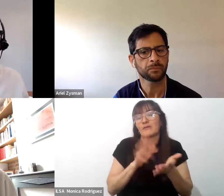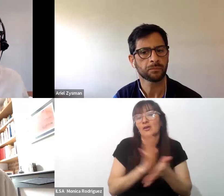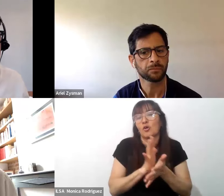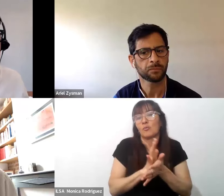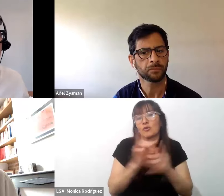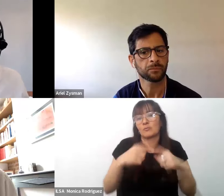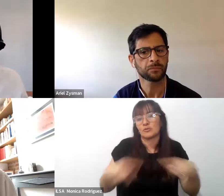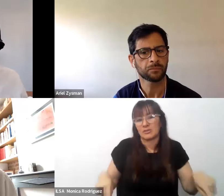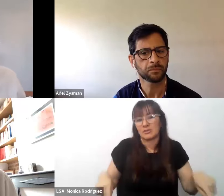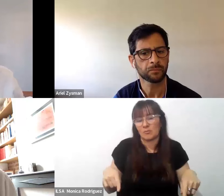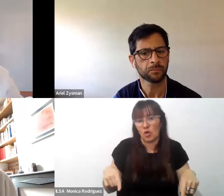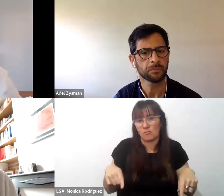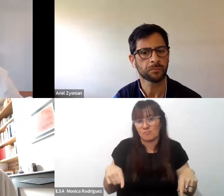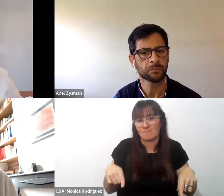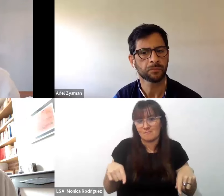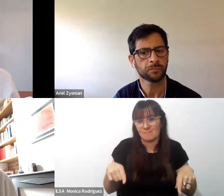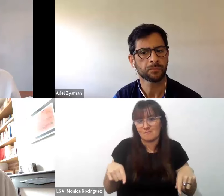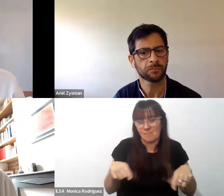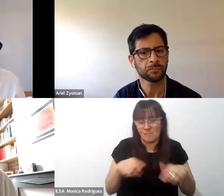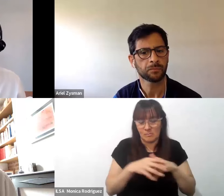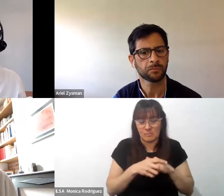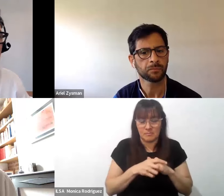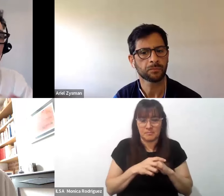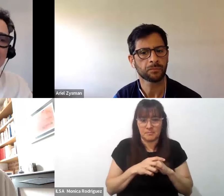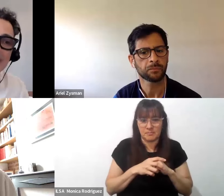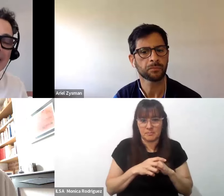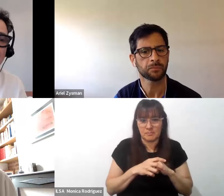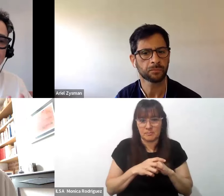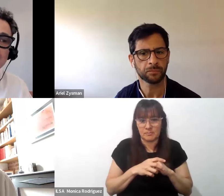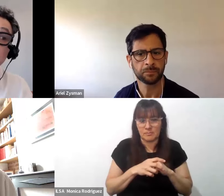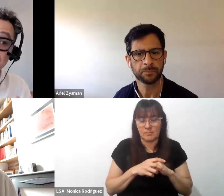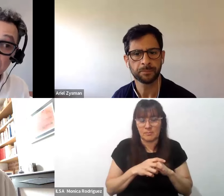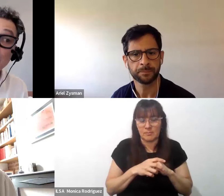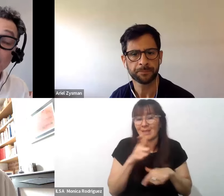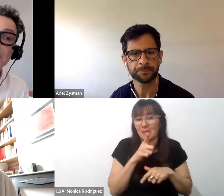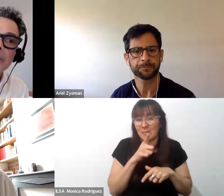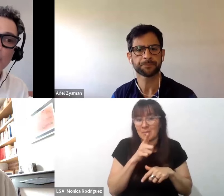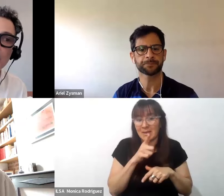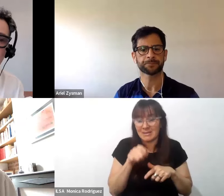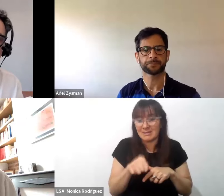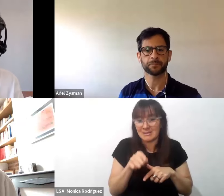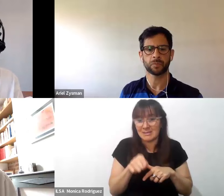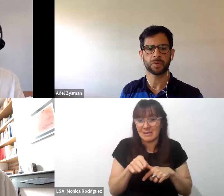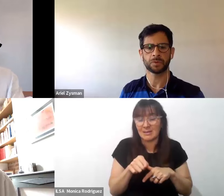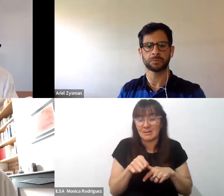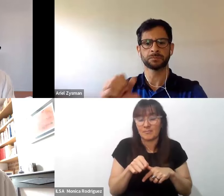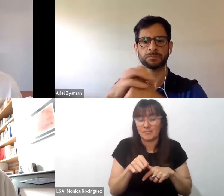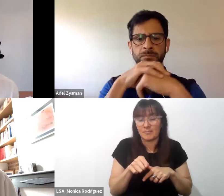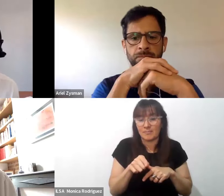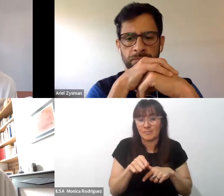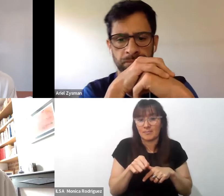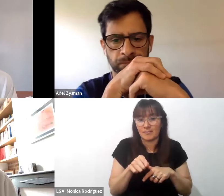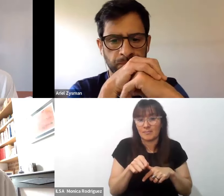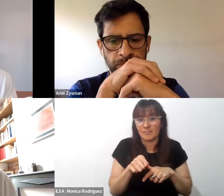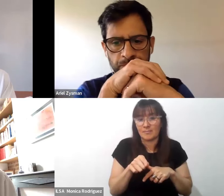docentes a la innovación que se genera por fuera de la escuela pero acá me parece que el desplazamiento también involucra a esas